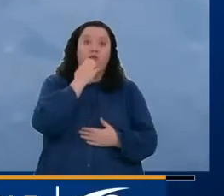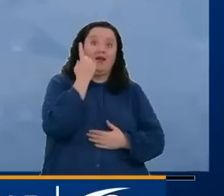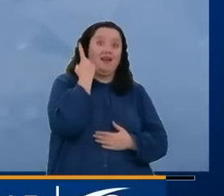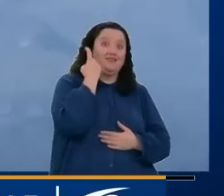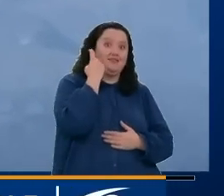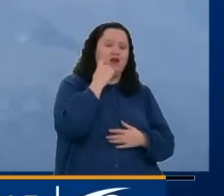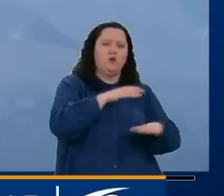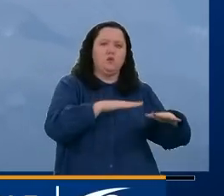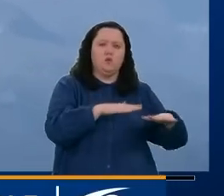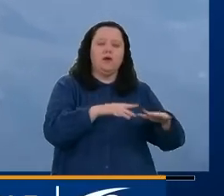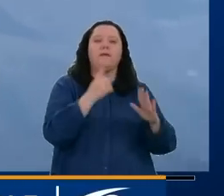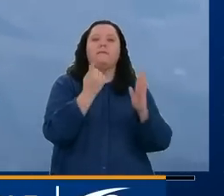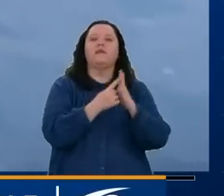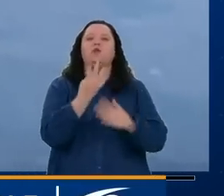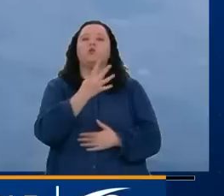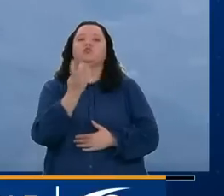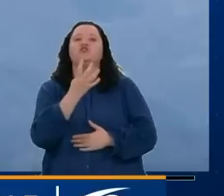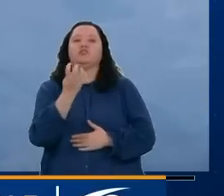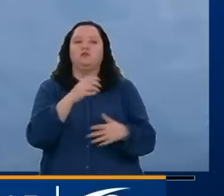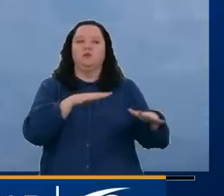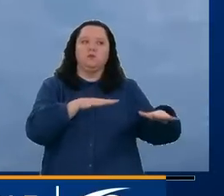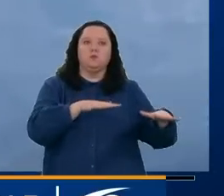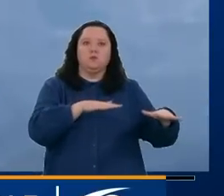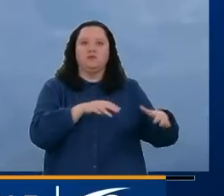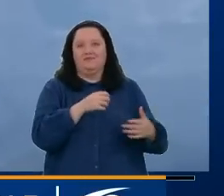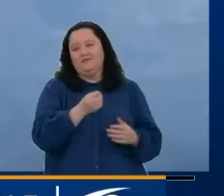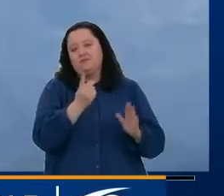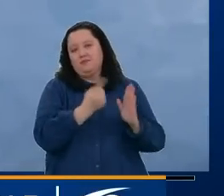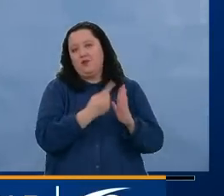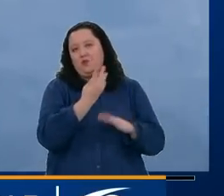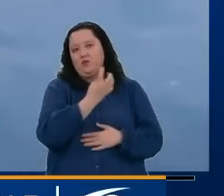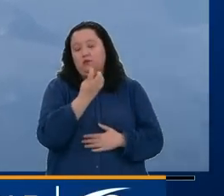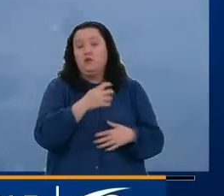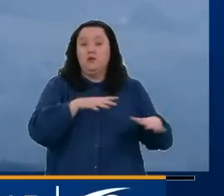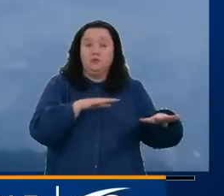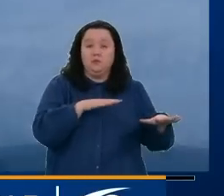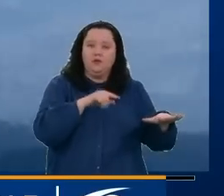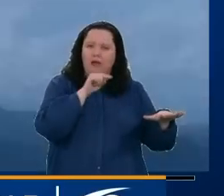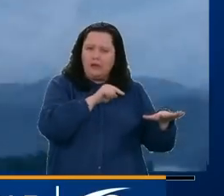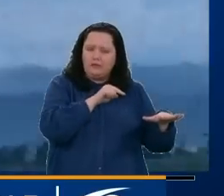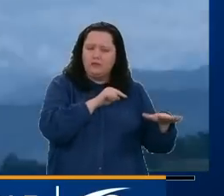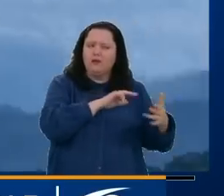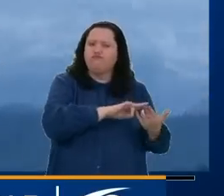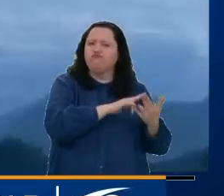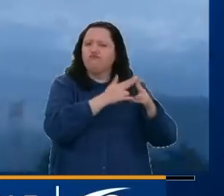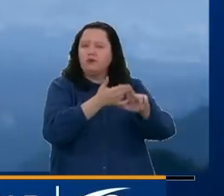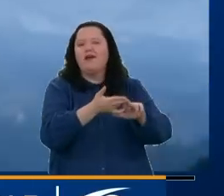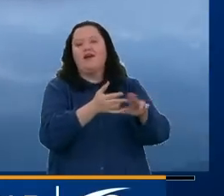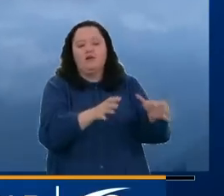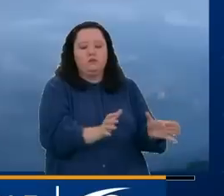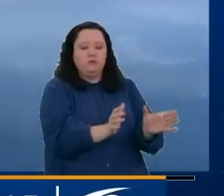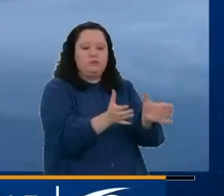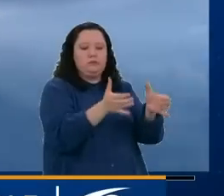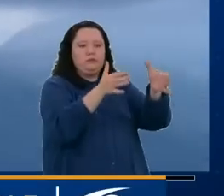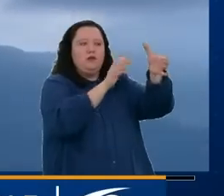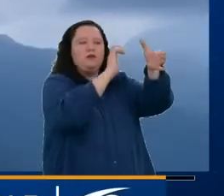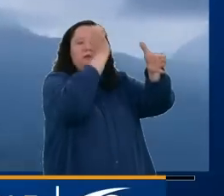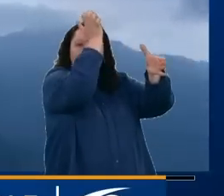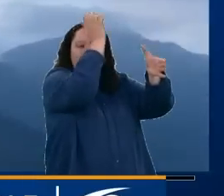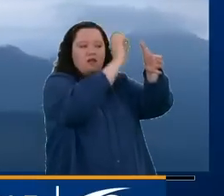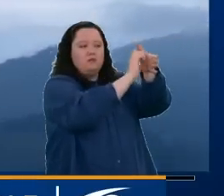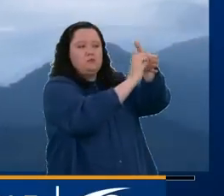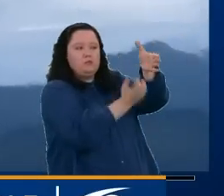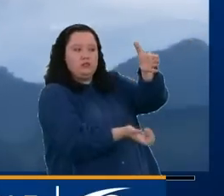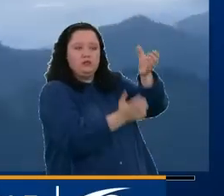mostró que fueron 1.400 los eventos sísmicos. Toda esta sismicidad está relacionada al fracturamiento de roca al interior de lo que se